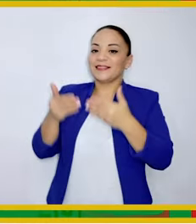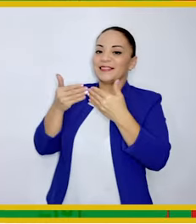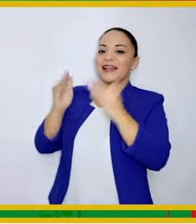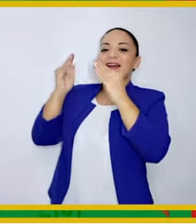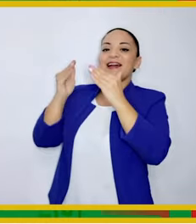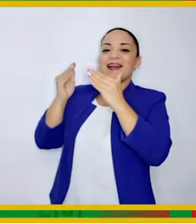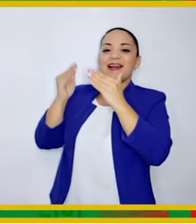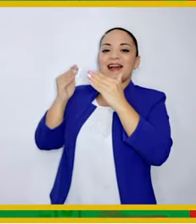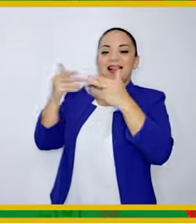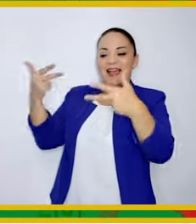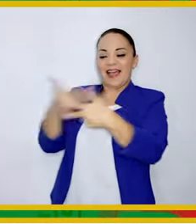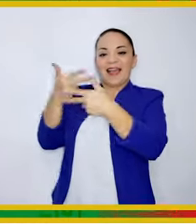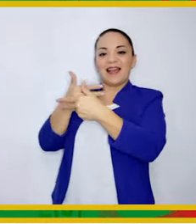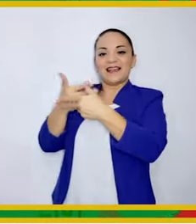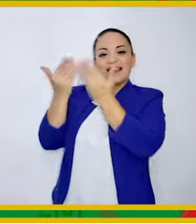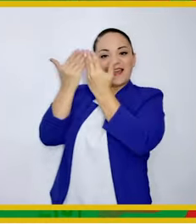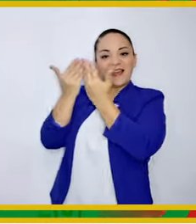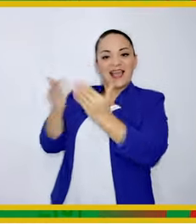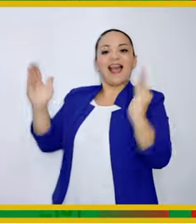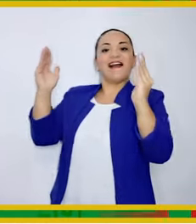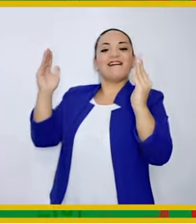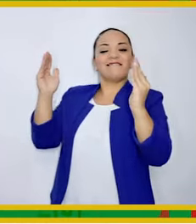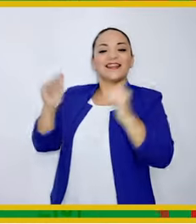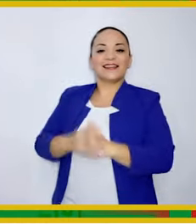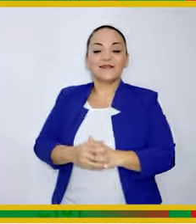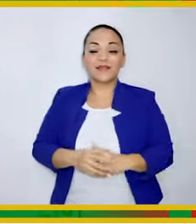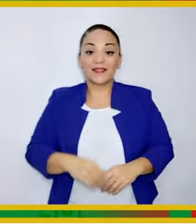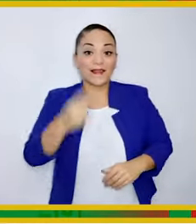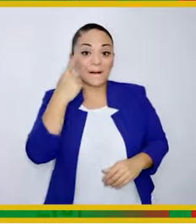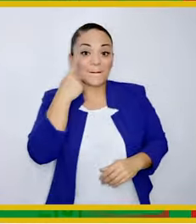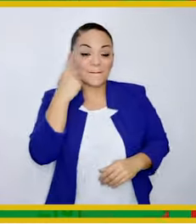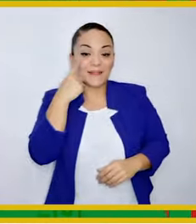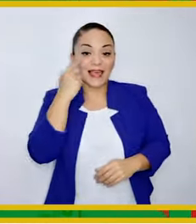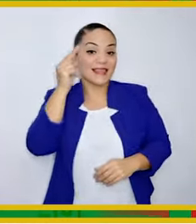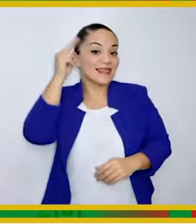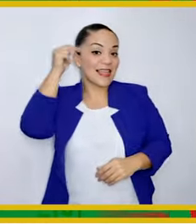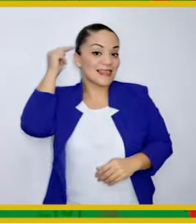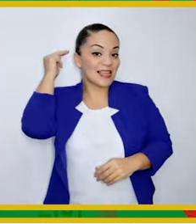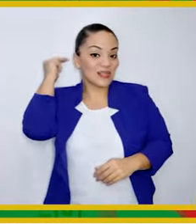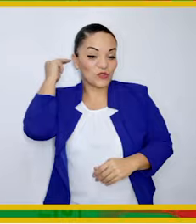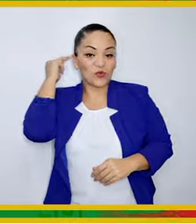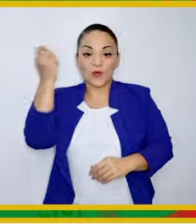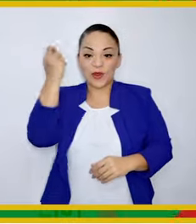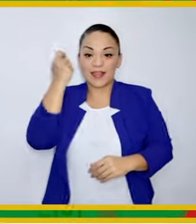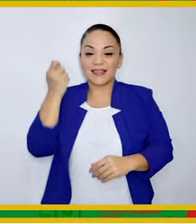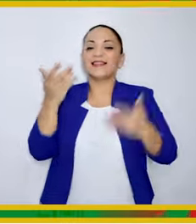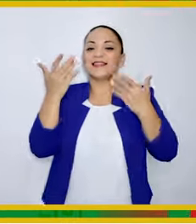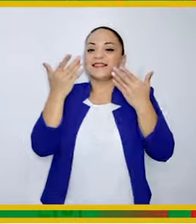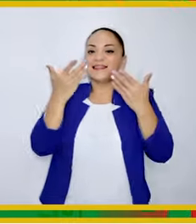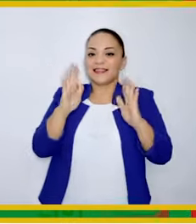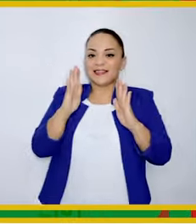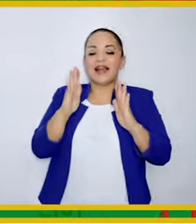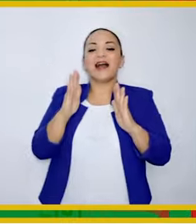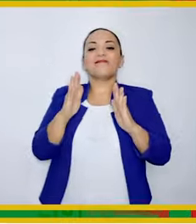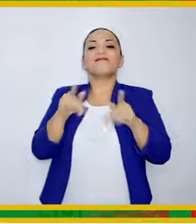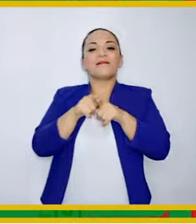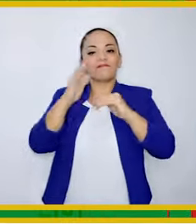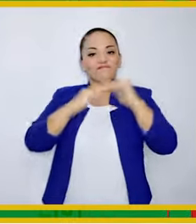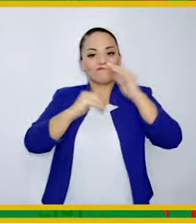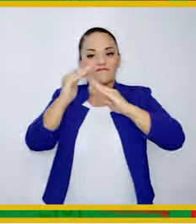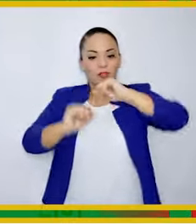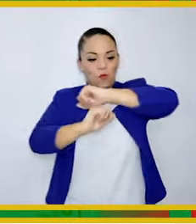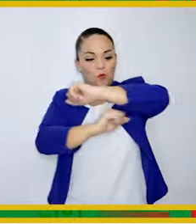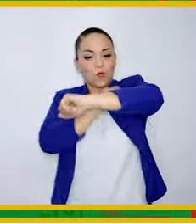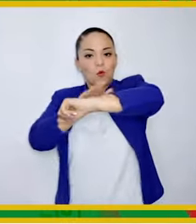de colones Inaugurada la obra Puerta al tráfico En Nandayure Ya vamos con el